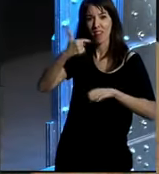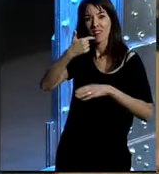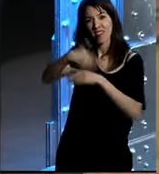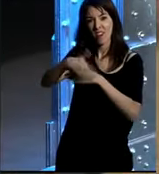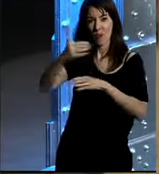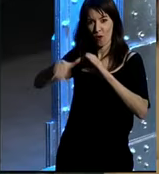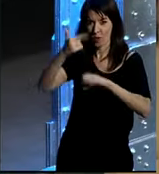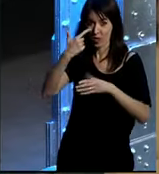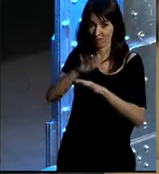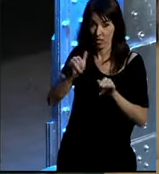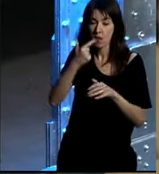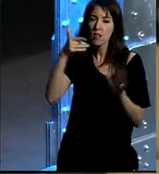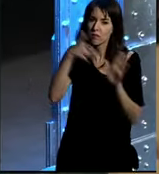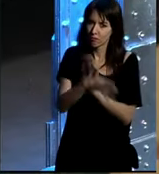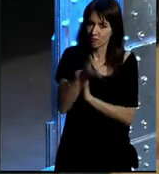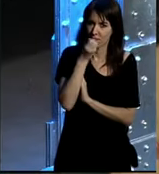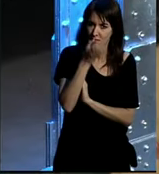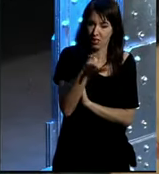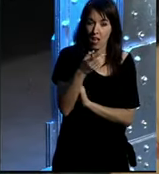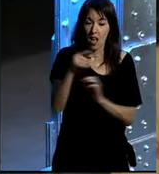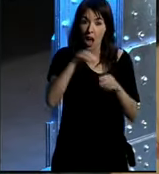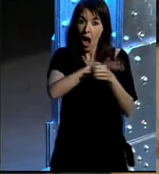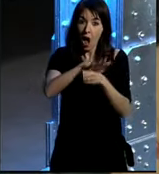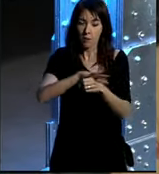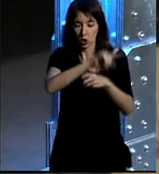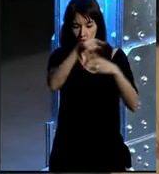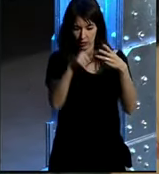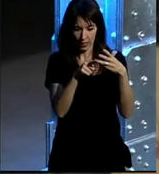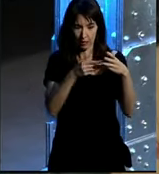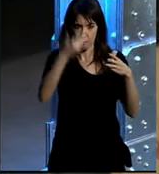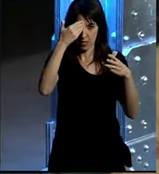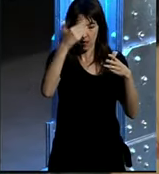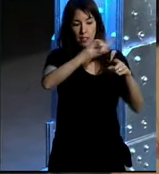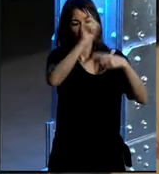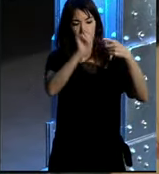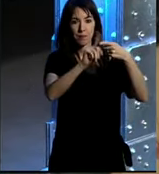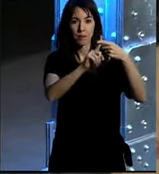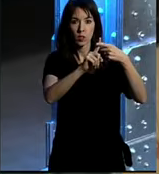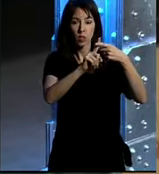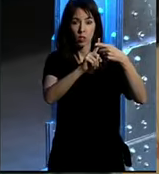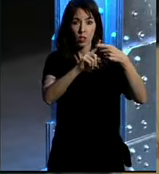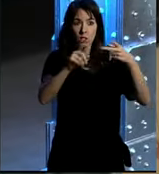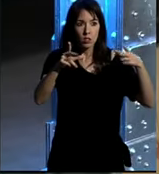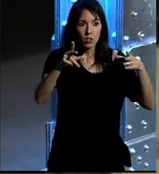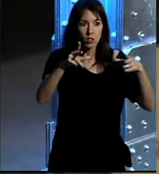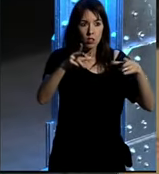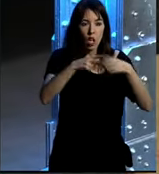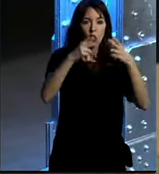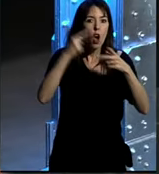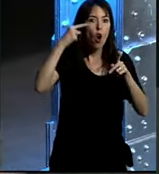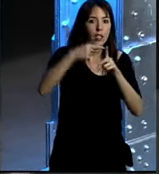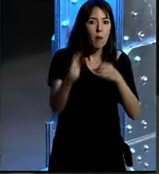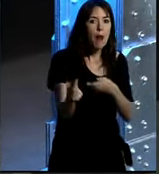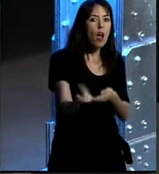ahí lo explicamos bastante bien hay tres áreas principales una social media para generar ingresos